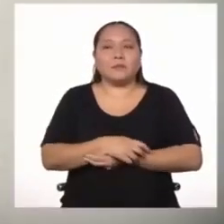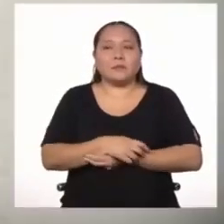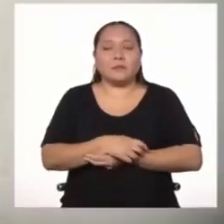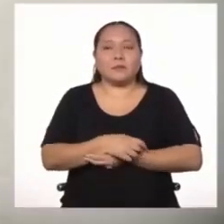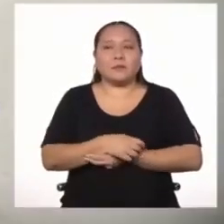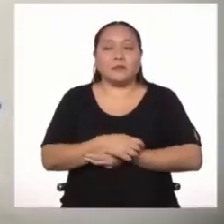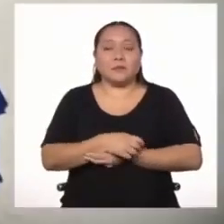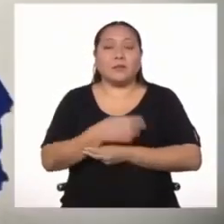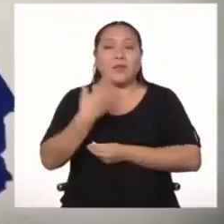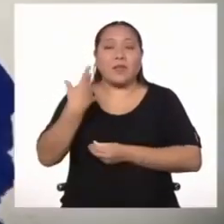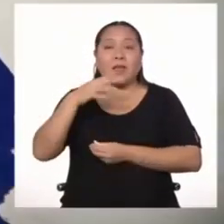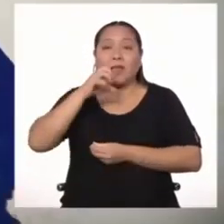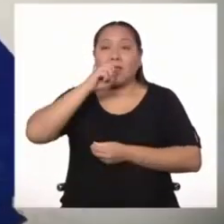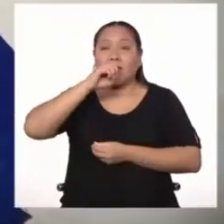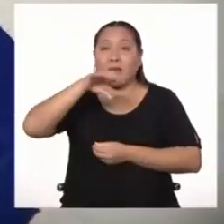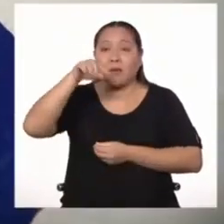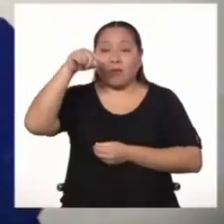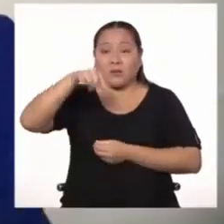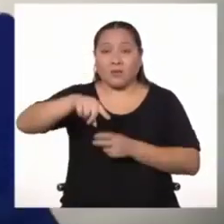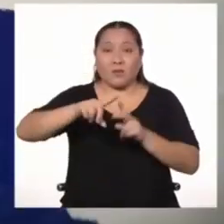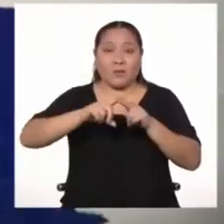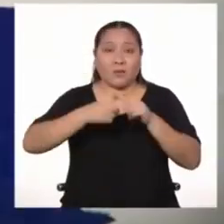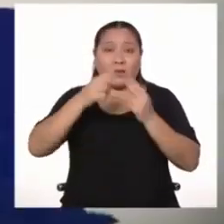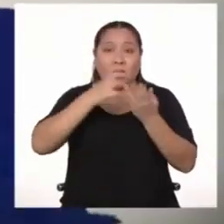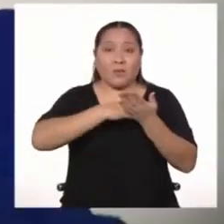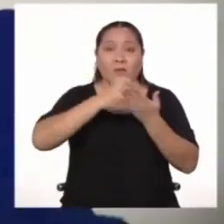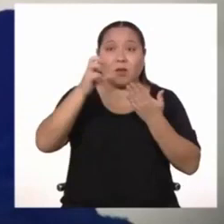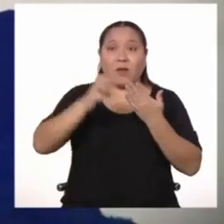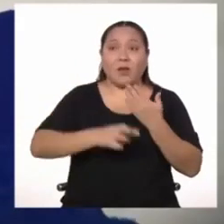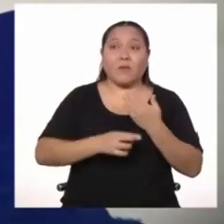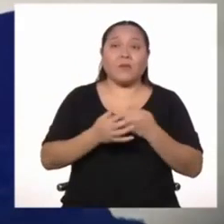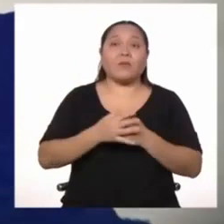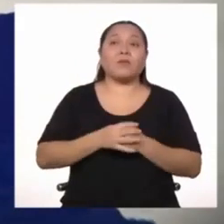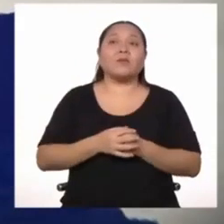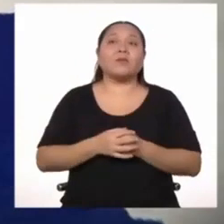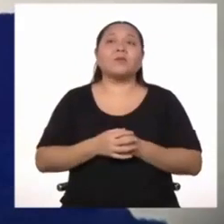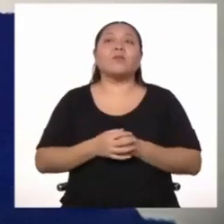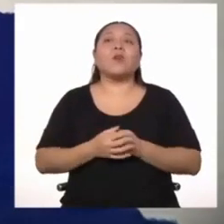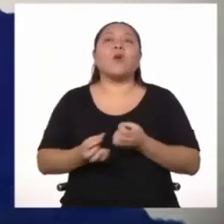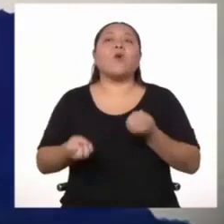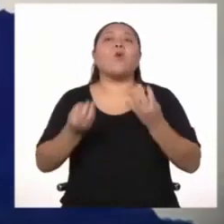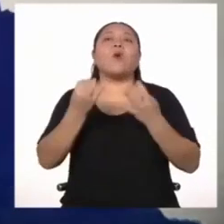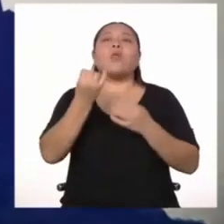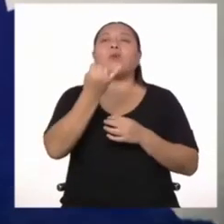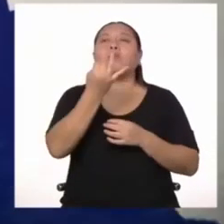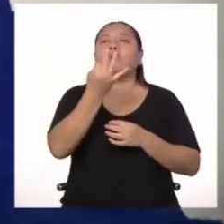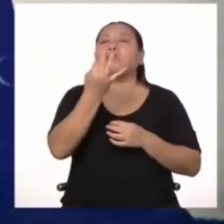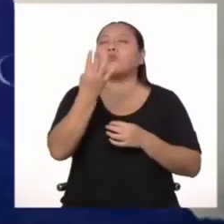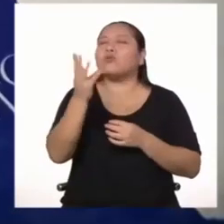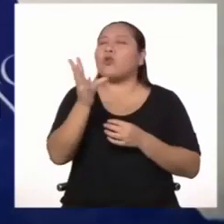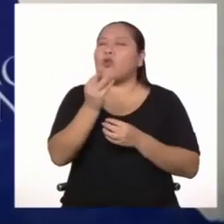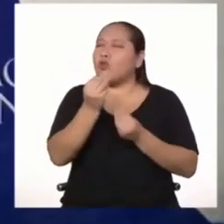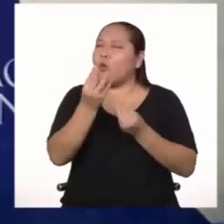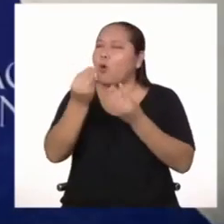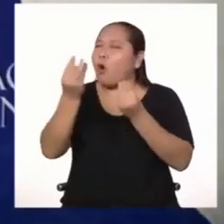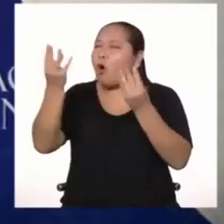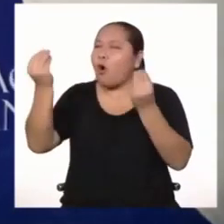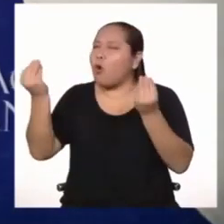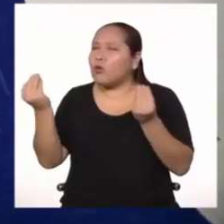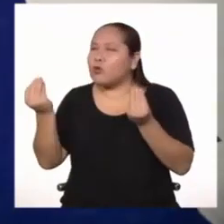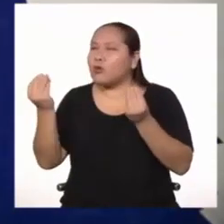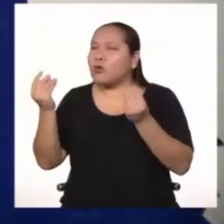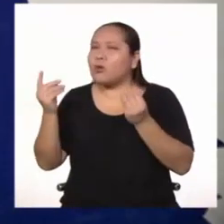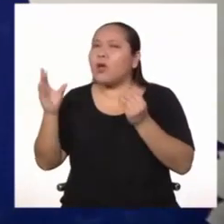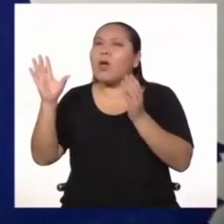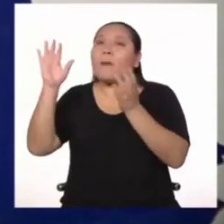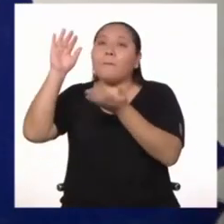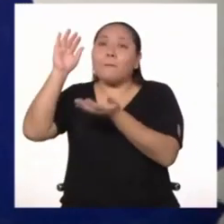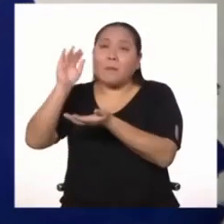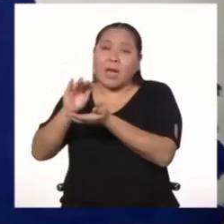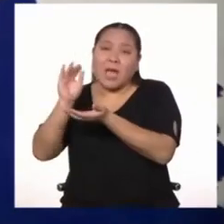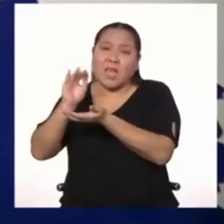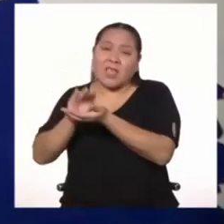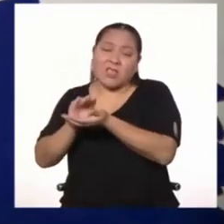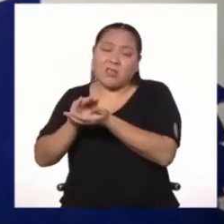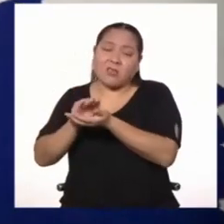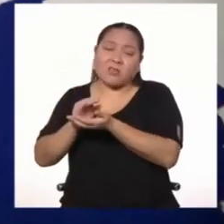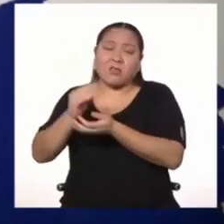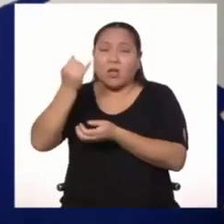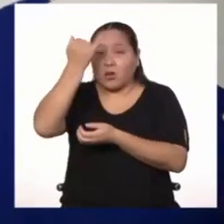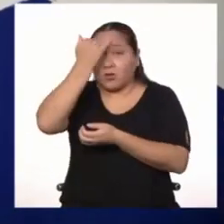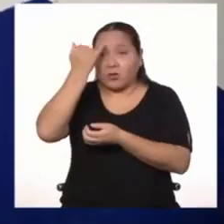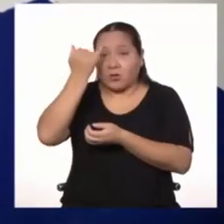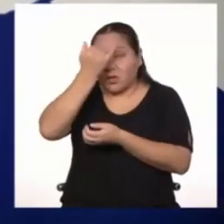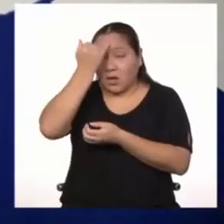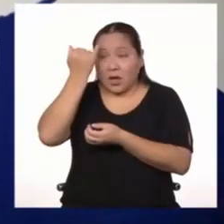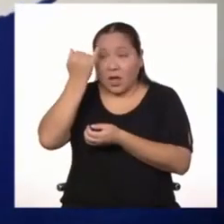Como dijimos al inicio del programa, si bien en términos cuantitativos la inmigración británica es mucho menor que la italiana, japonesa